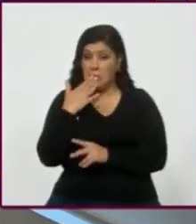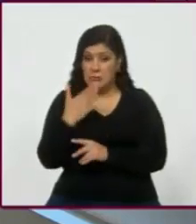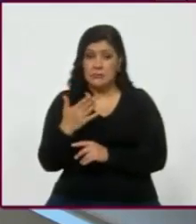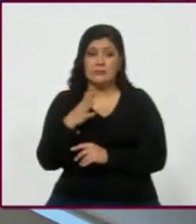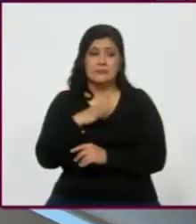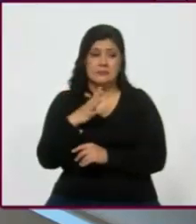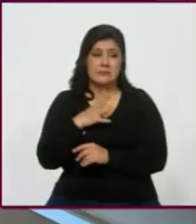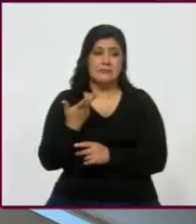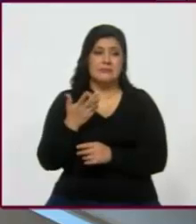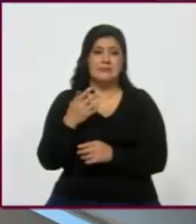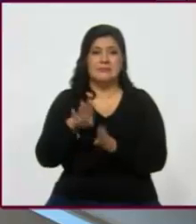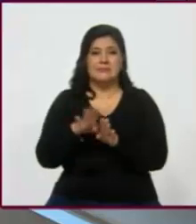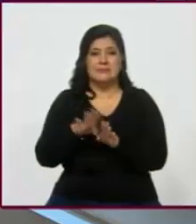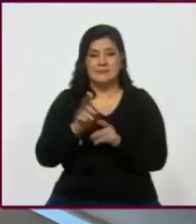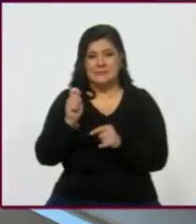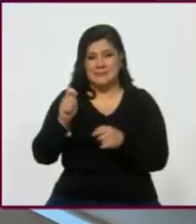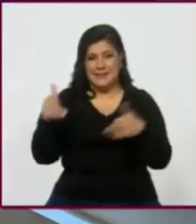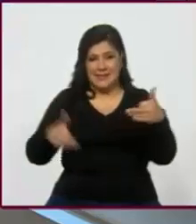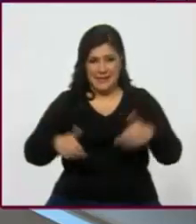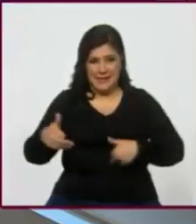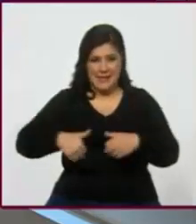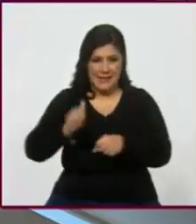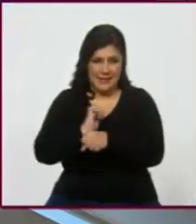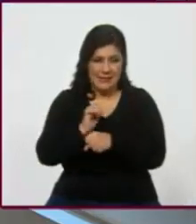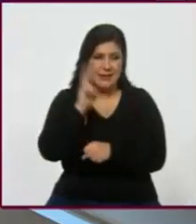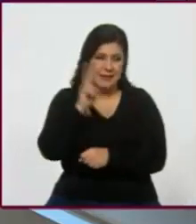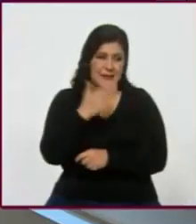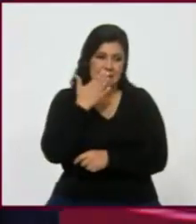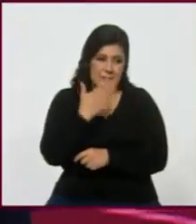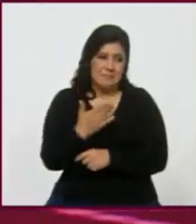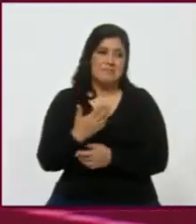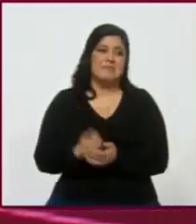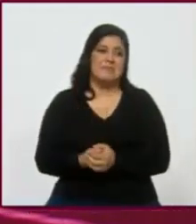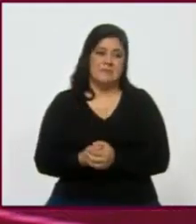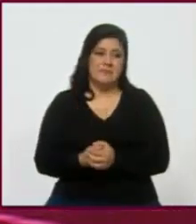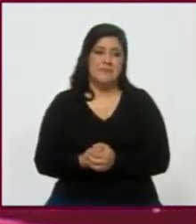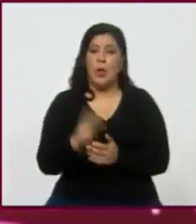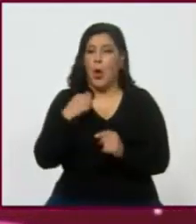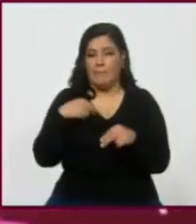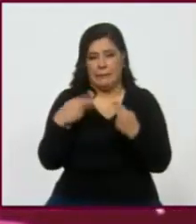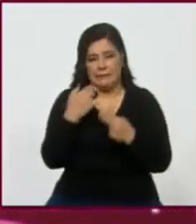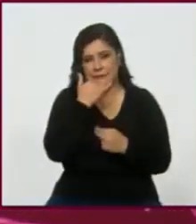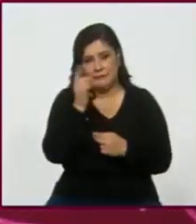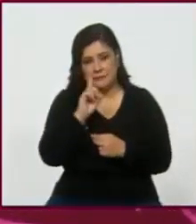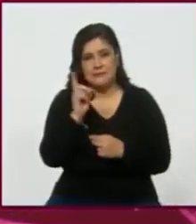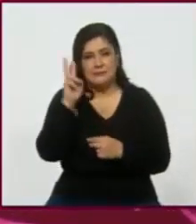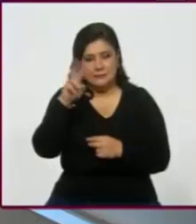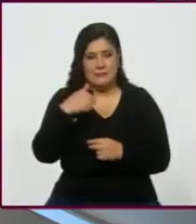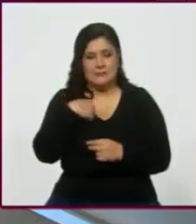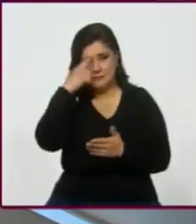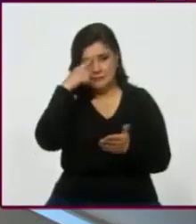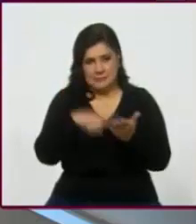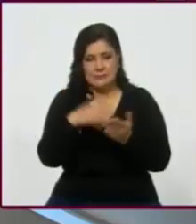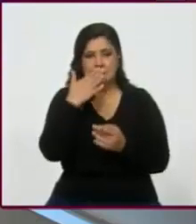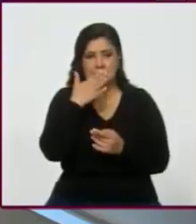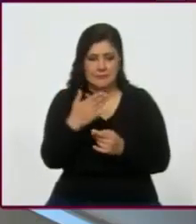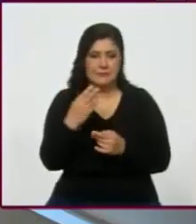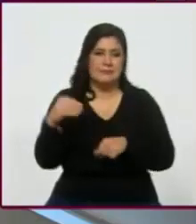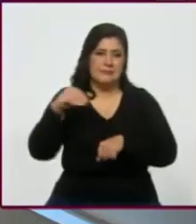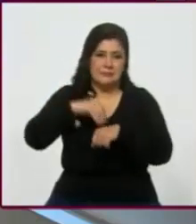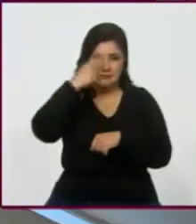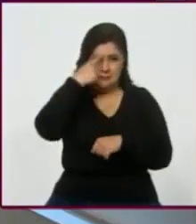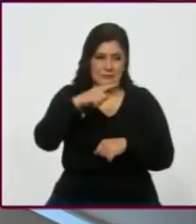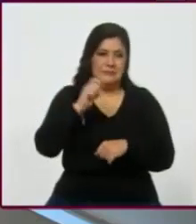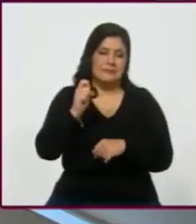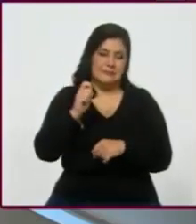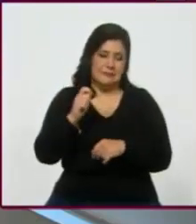teatro. Vamos a teatro. No, no, es una chava de primerísima. Es una chava formidable. que va a ser una gran parlamentaria. Va a ser una gran parlamentaria, van a ver,